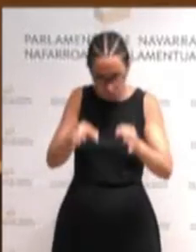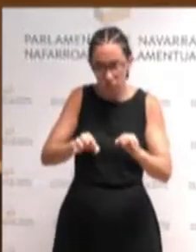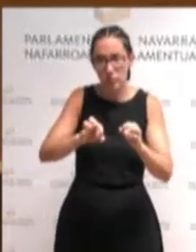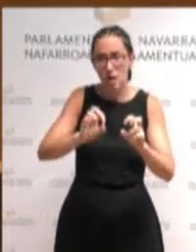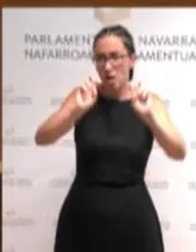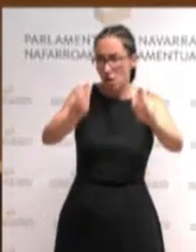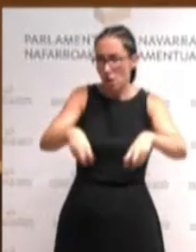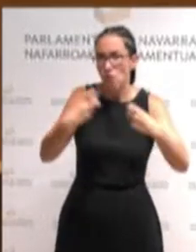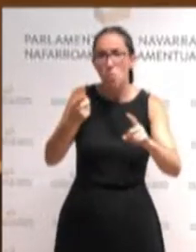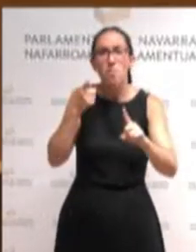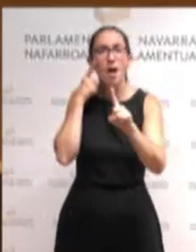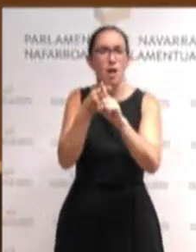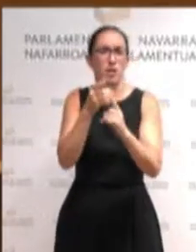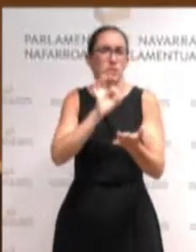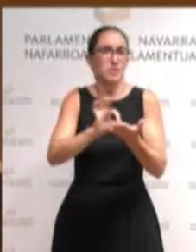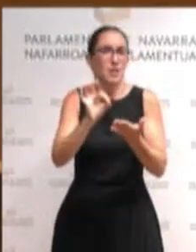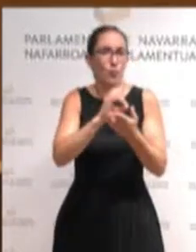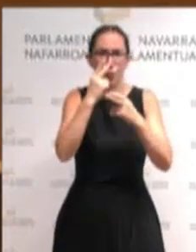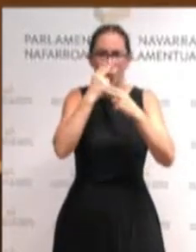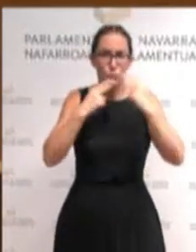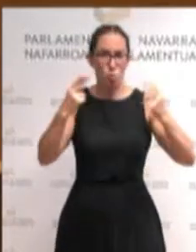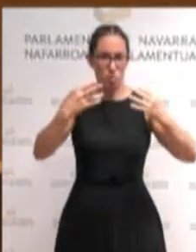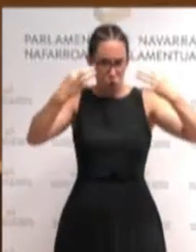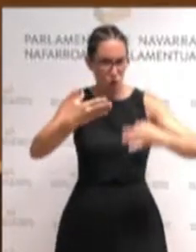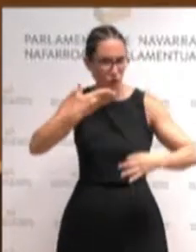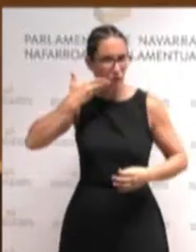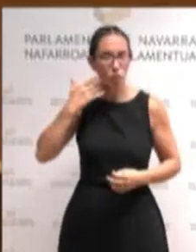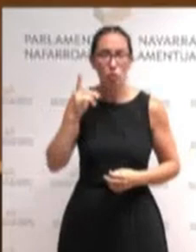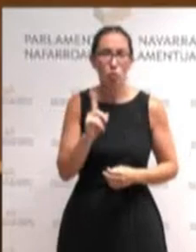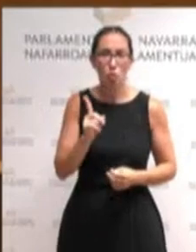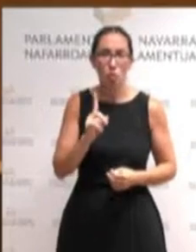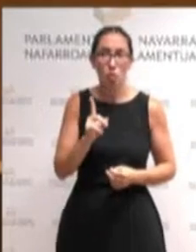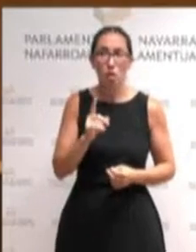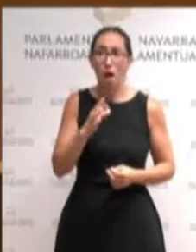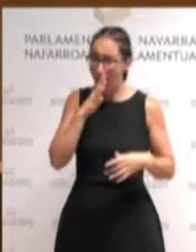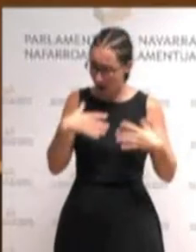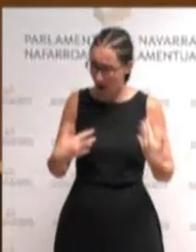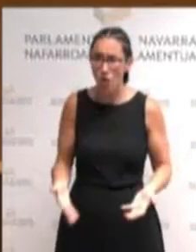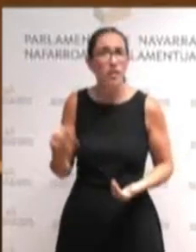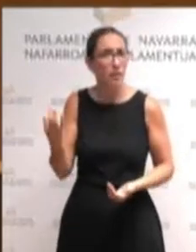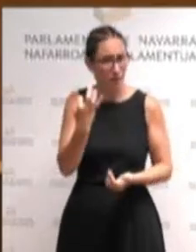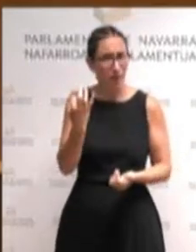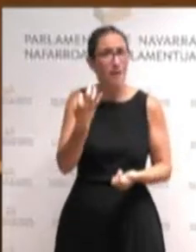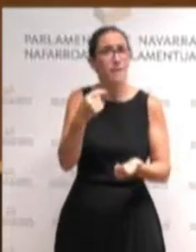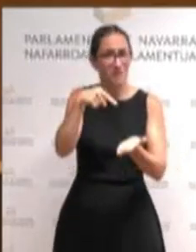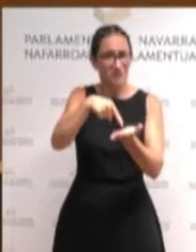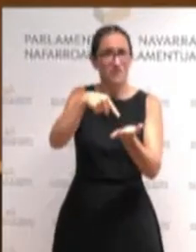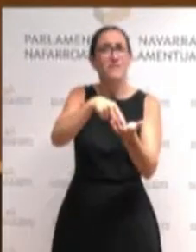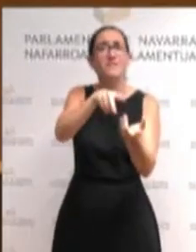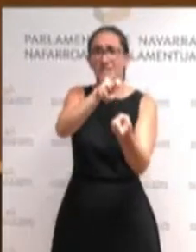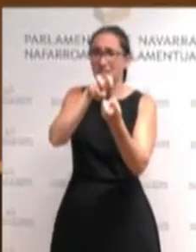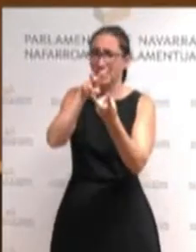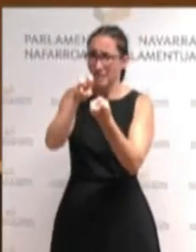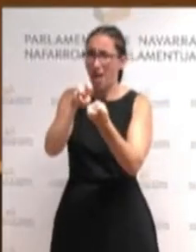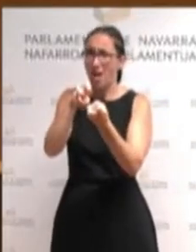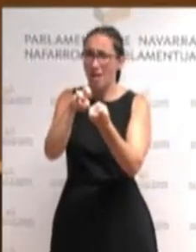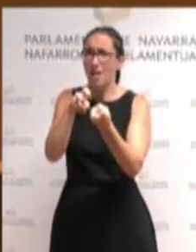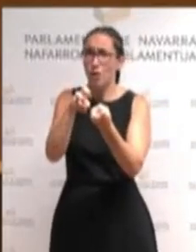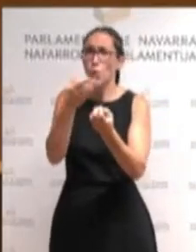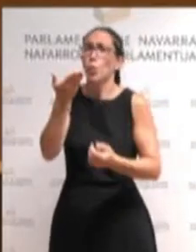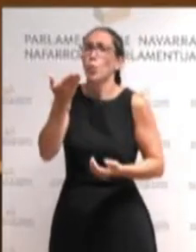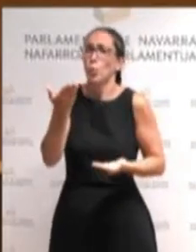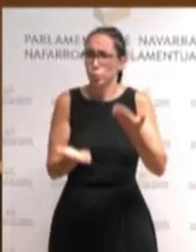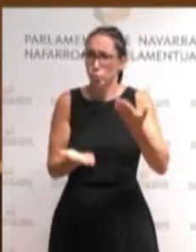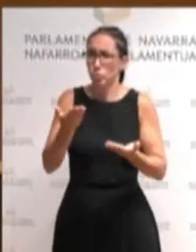unos servicios públicos dignos y ahora debe ser el momento de la justicia fiscal que realmente pague más quien más tiene